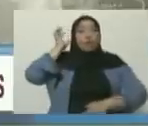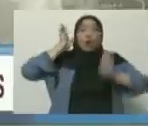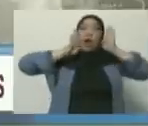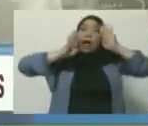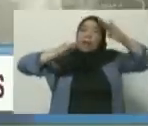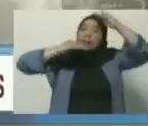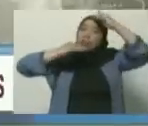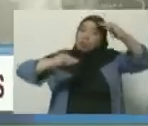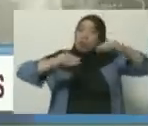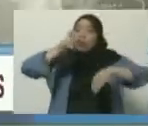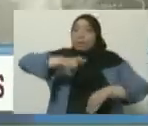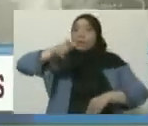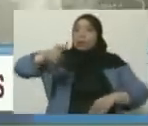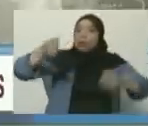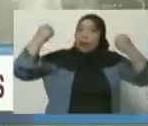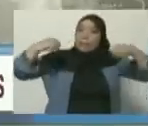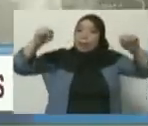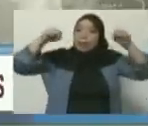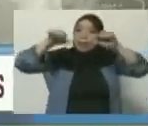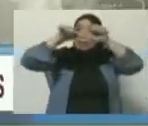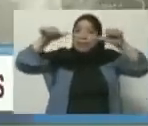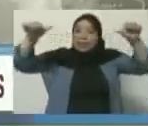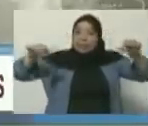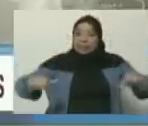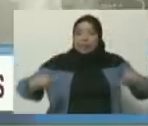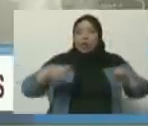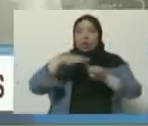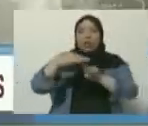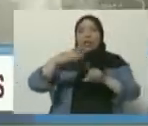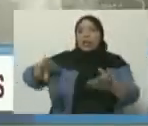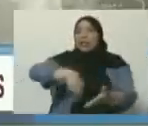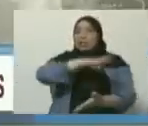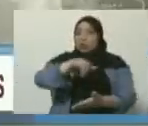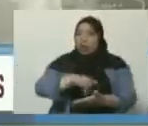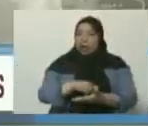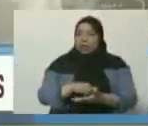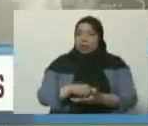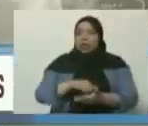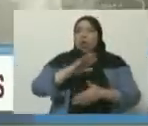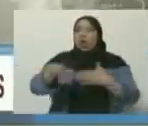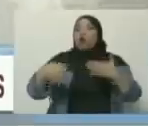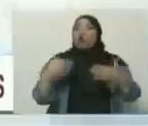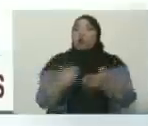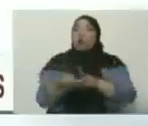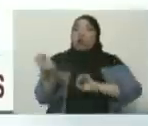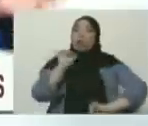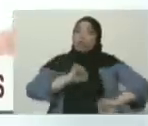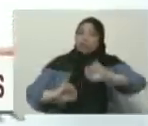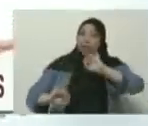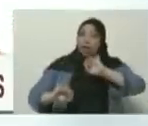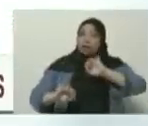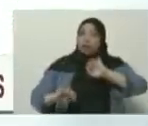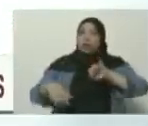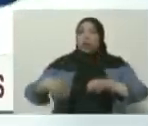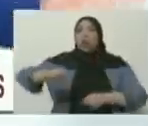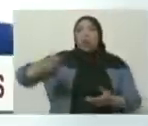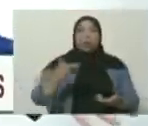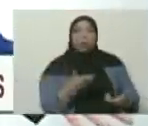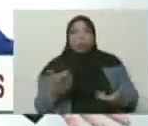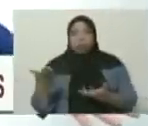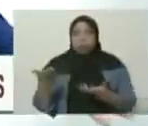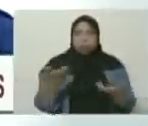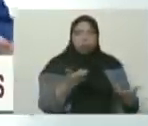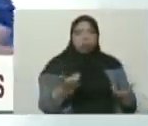a que se activa todo el sistema de gestión de riesgos a nivel nacional, todos los organismos de prevención, los bomberos de